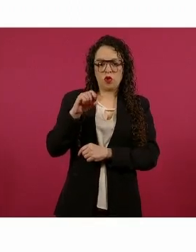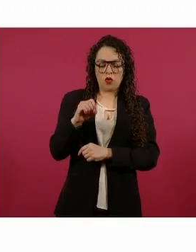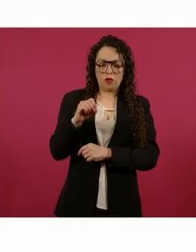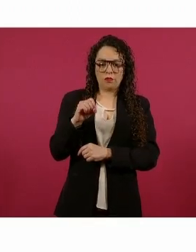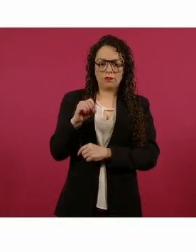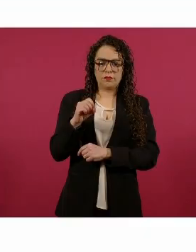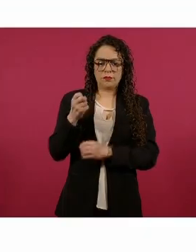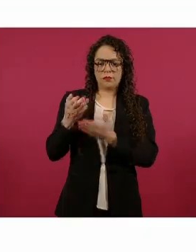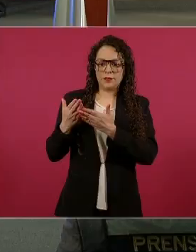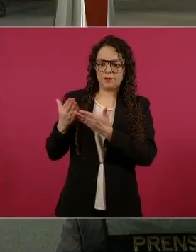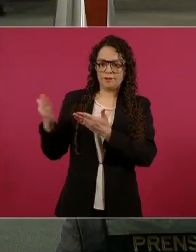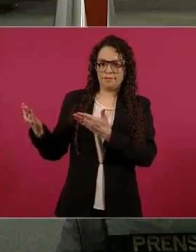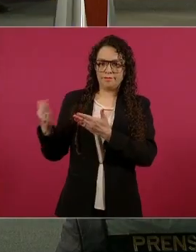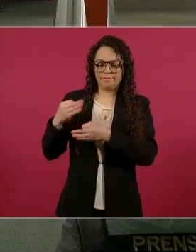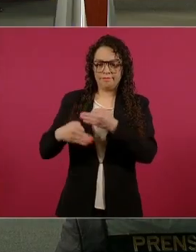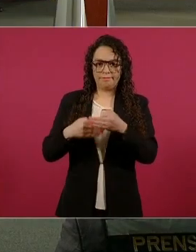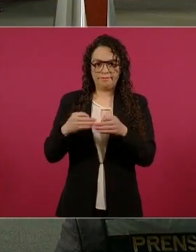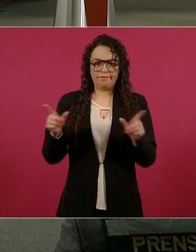cuánto, señor presidente.